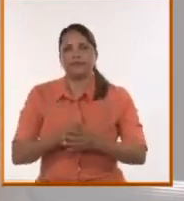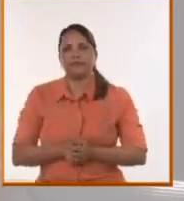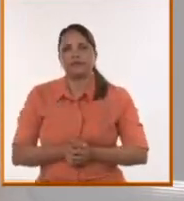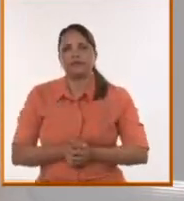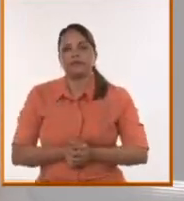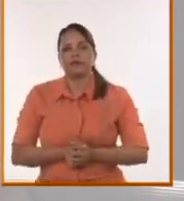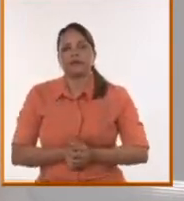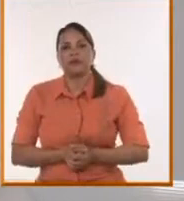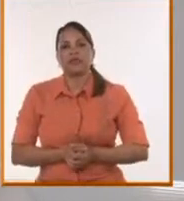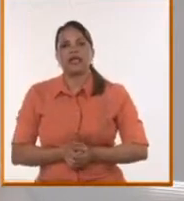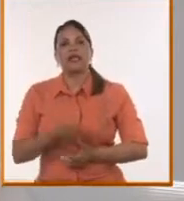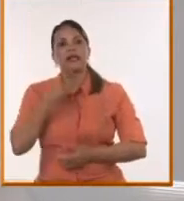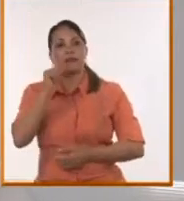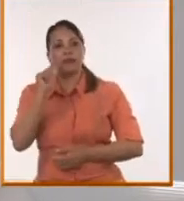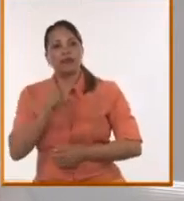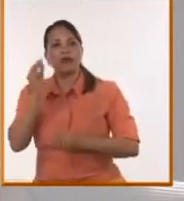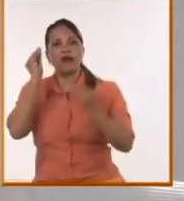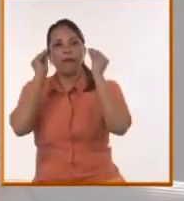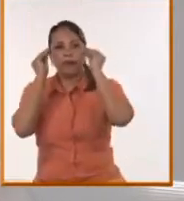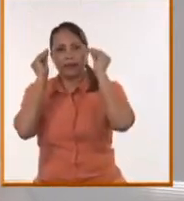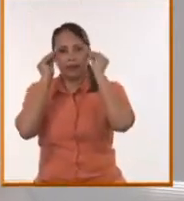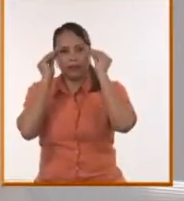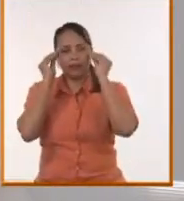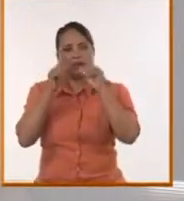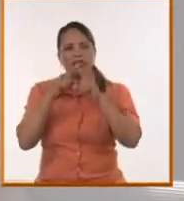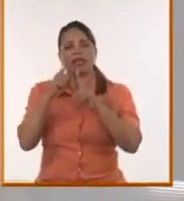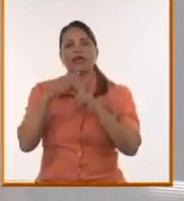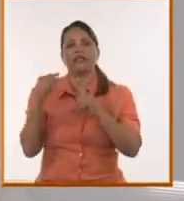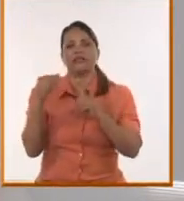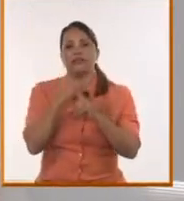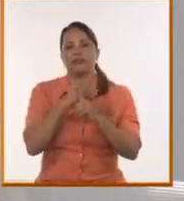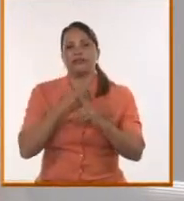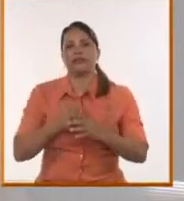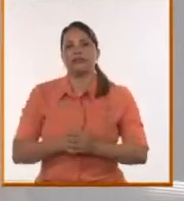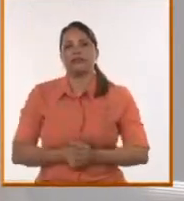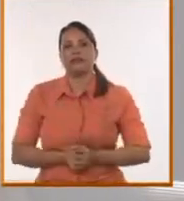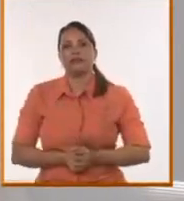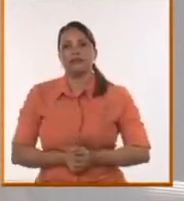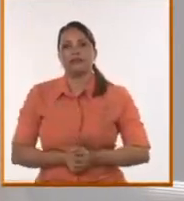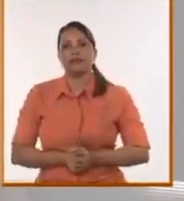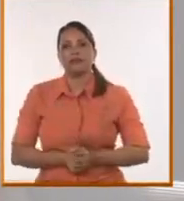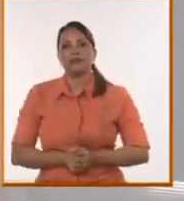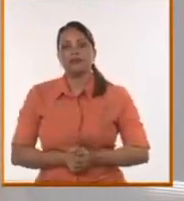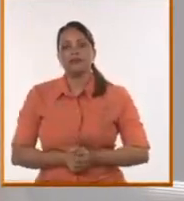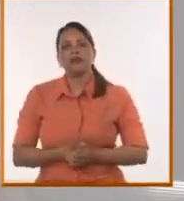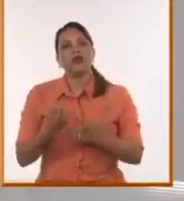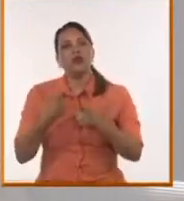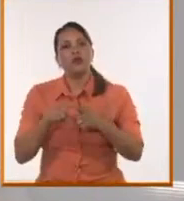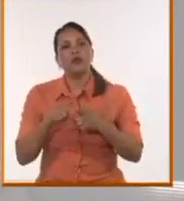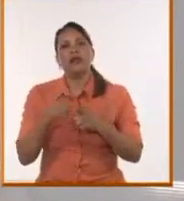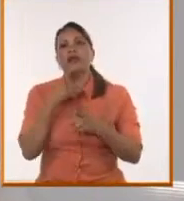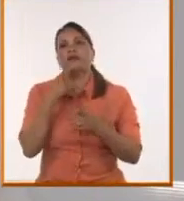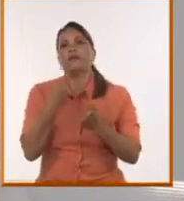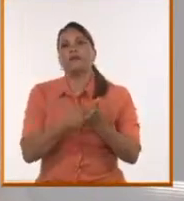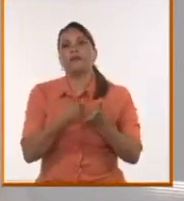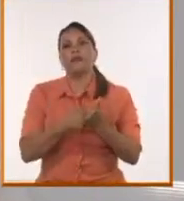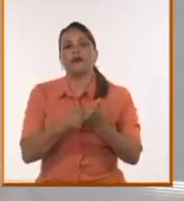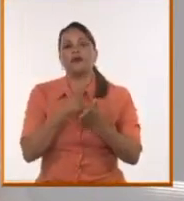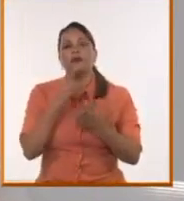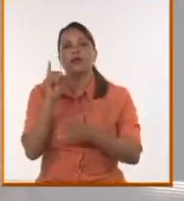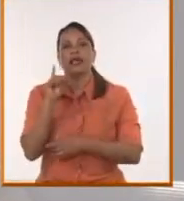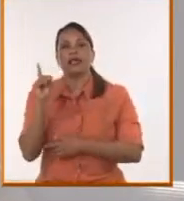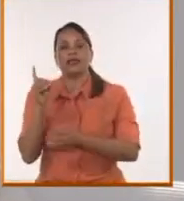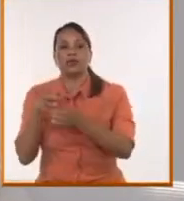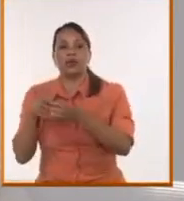alfabetismo digital, como lo comentaba Patricia hace unos minutos, pero también, por otro lado, hay una gran inversión por parte de la derecha y la